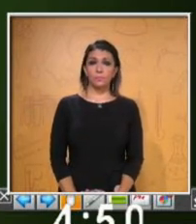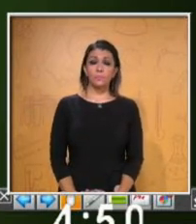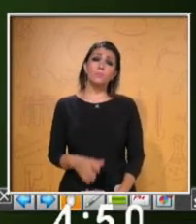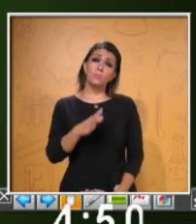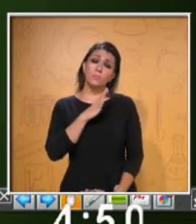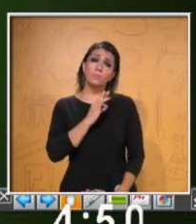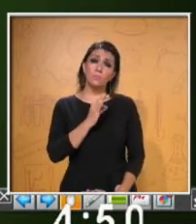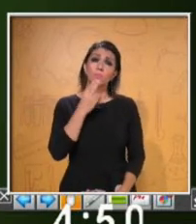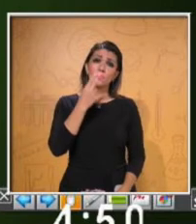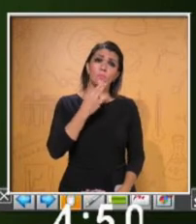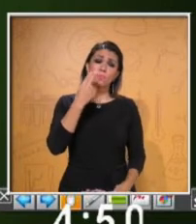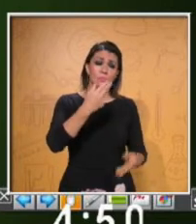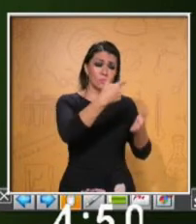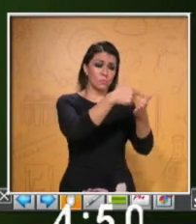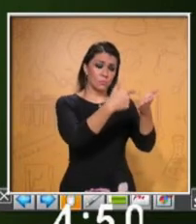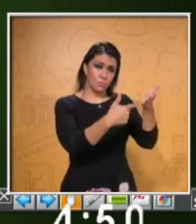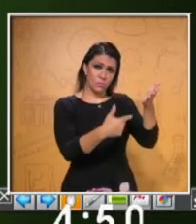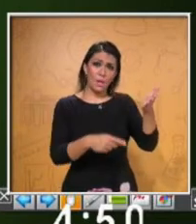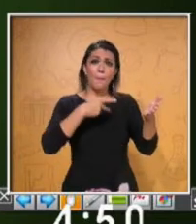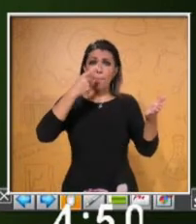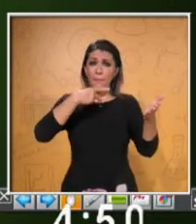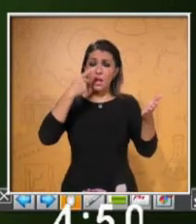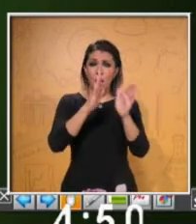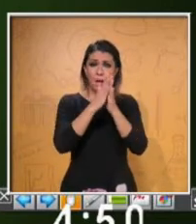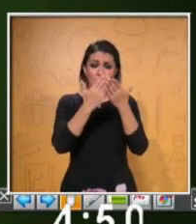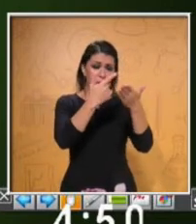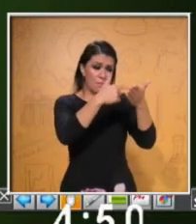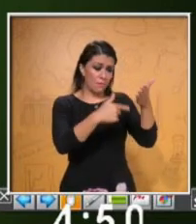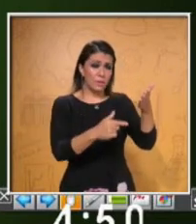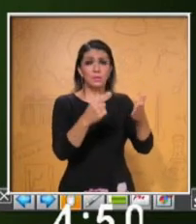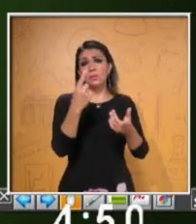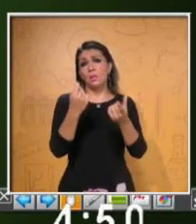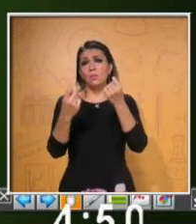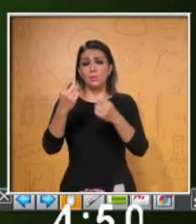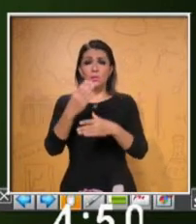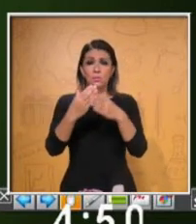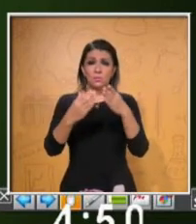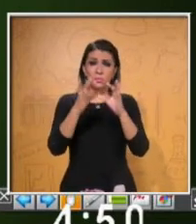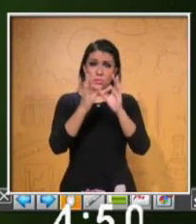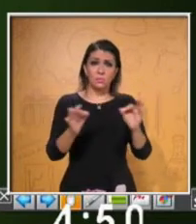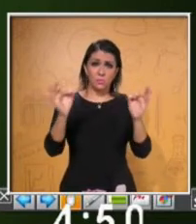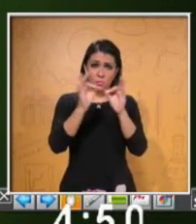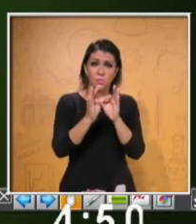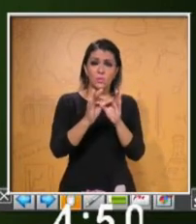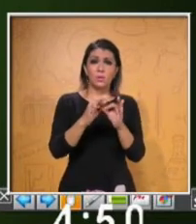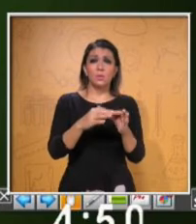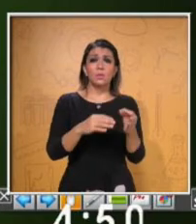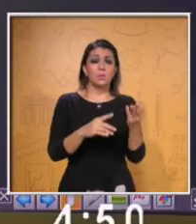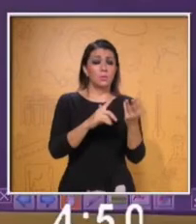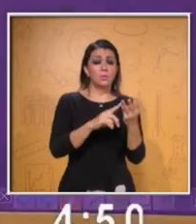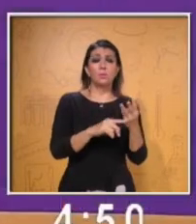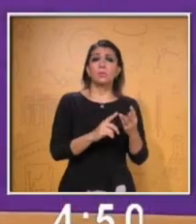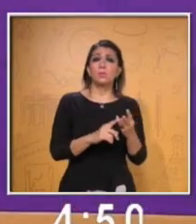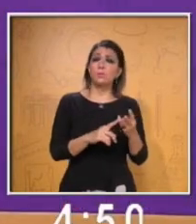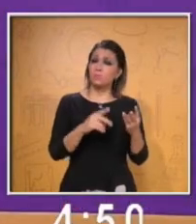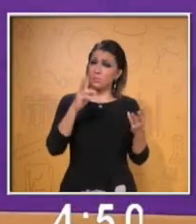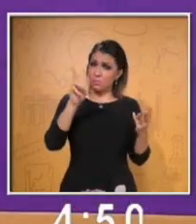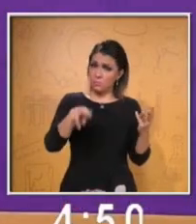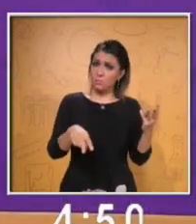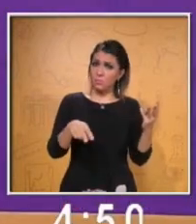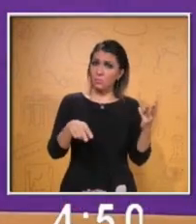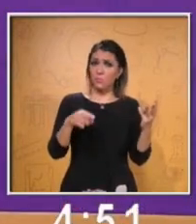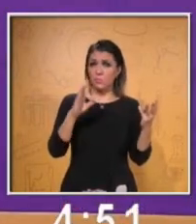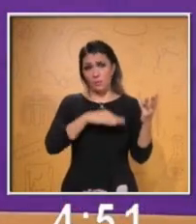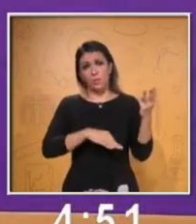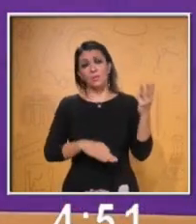Puedes utilizar un glossario para encontrar definiciones o terminología importante. True or false? The right one is true.